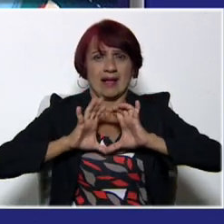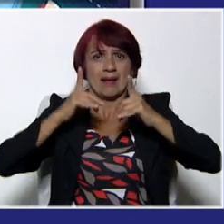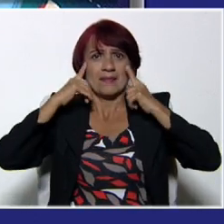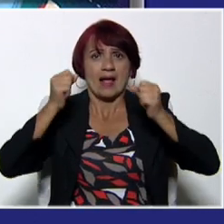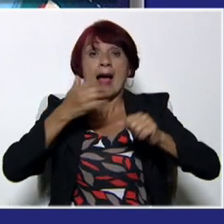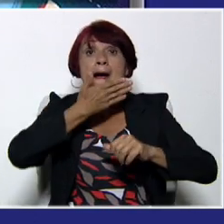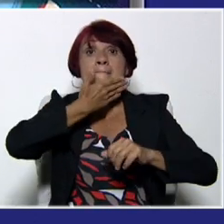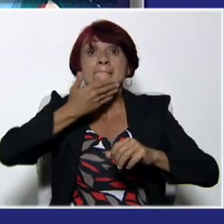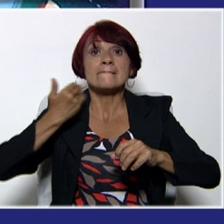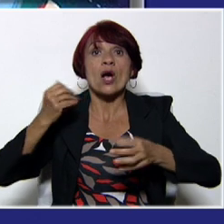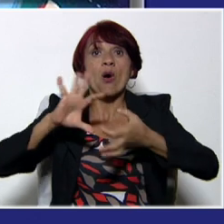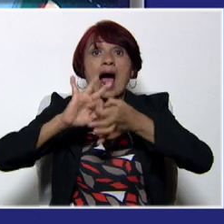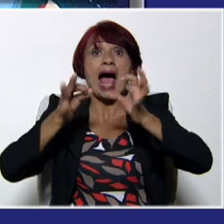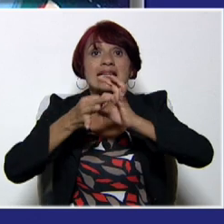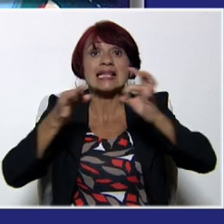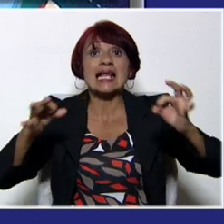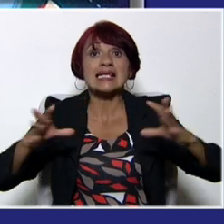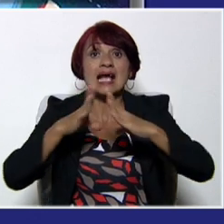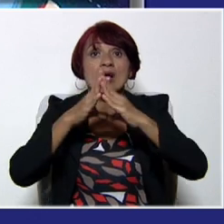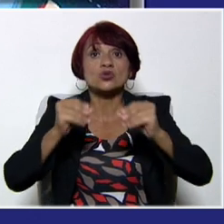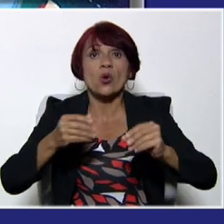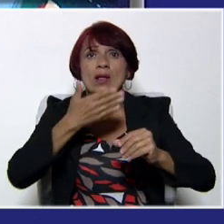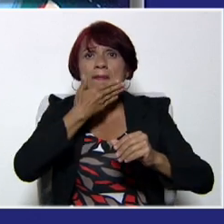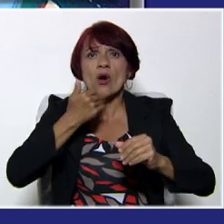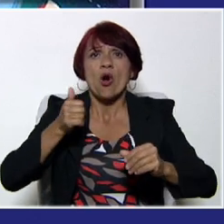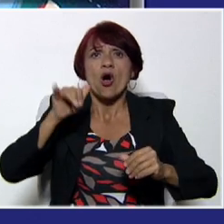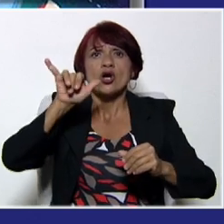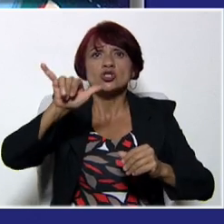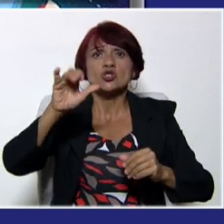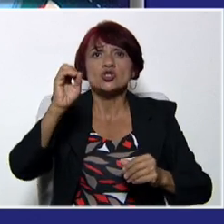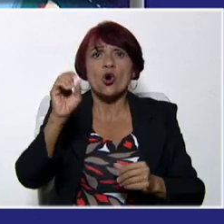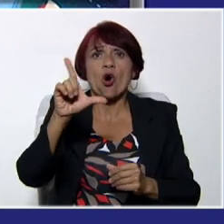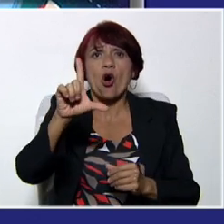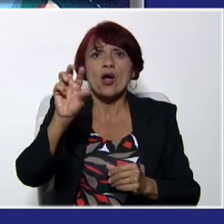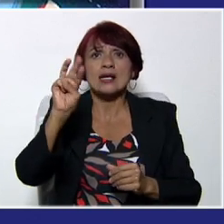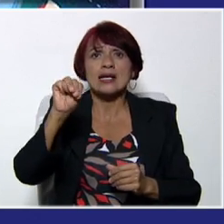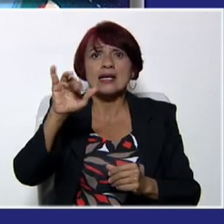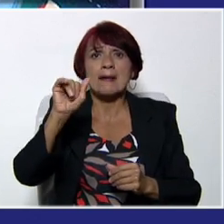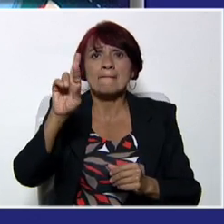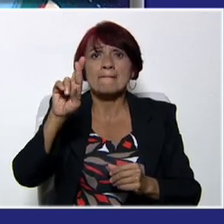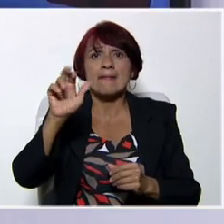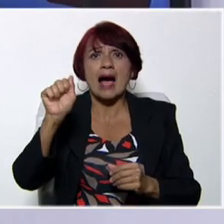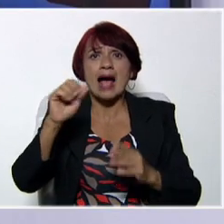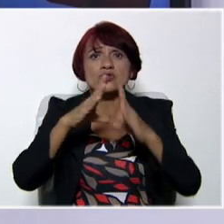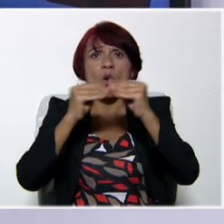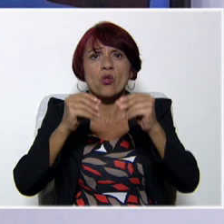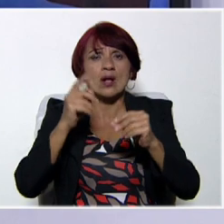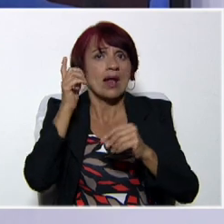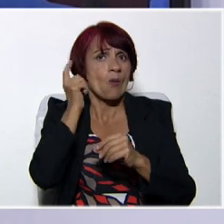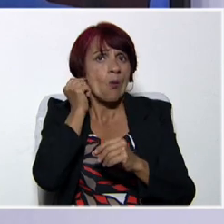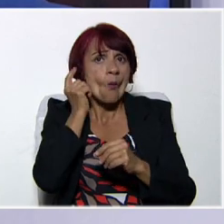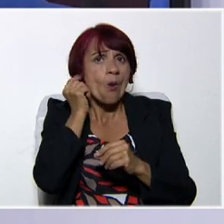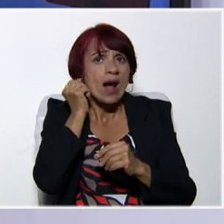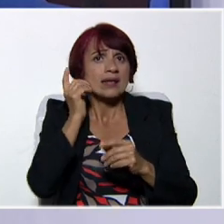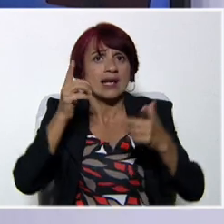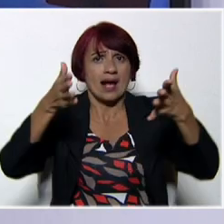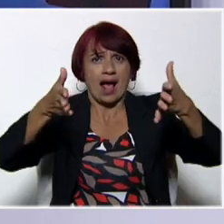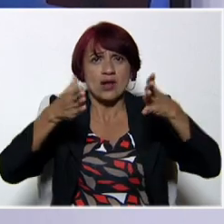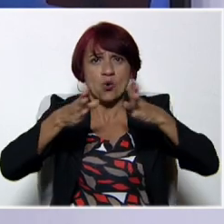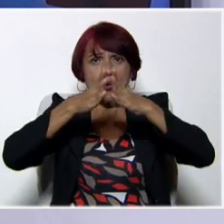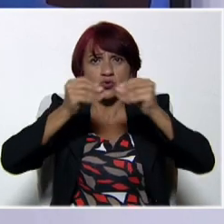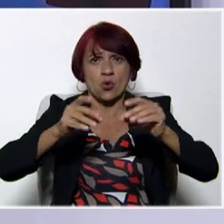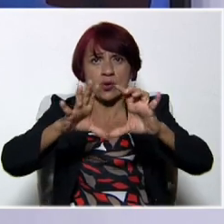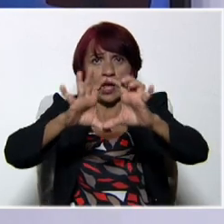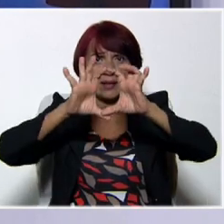atleta a nivel mundial. Imagínense ustedes qué orgullosos debemos de sentir nosotros como venezolanos al ver que